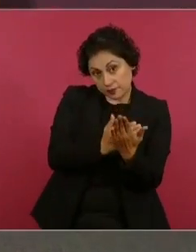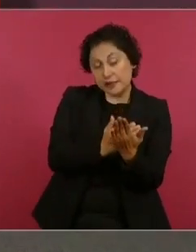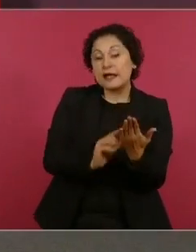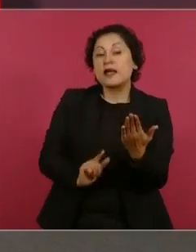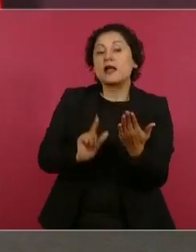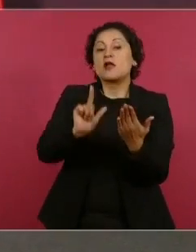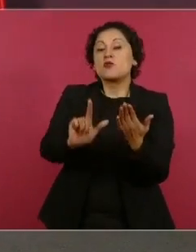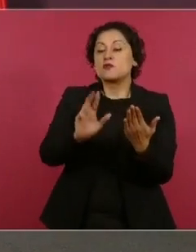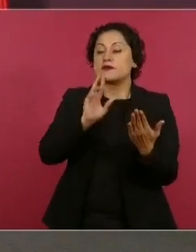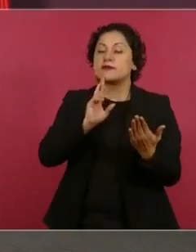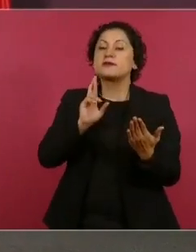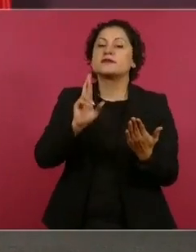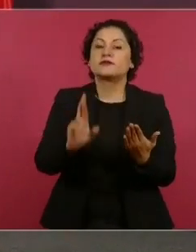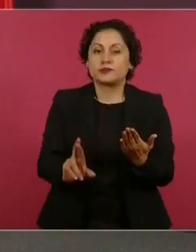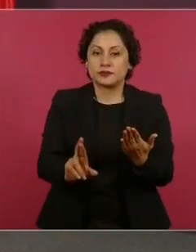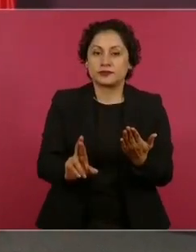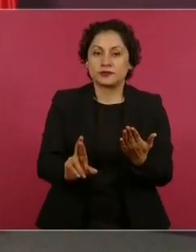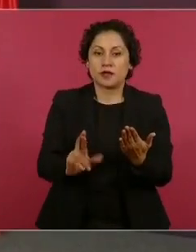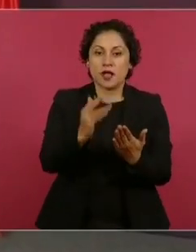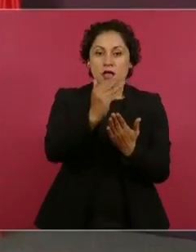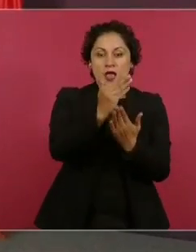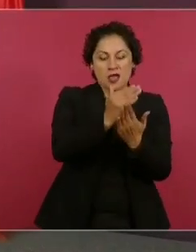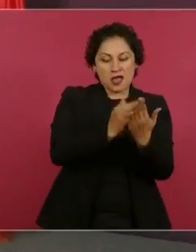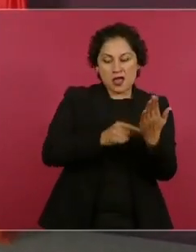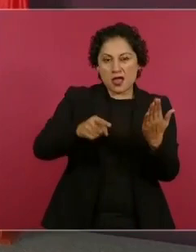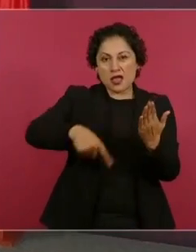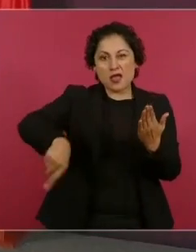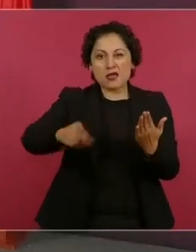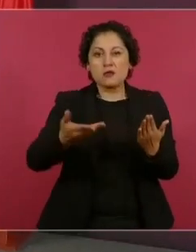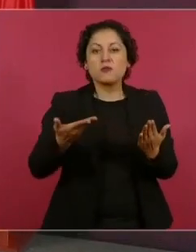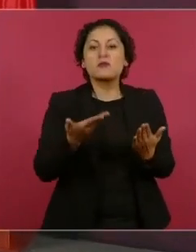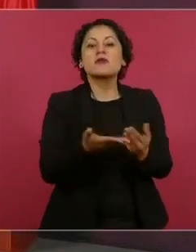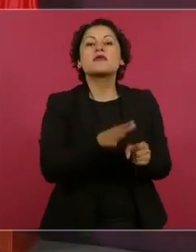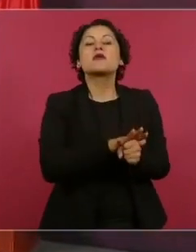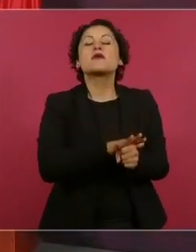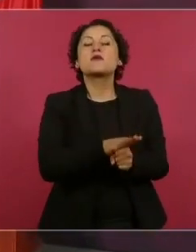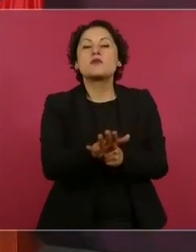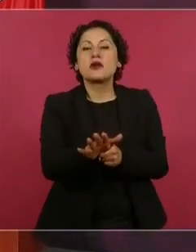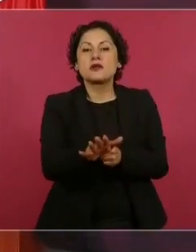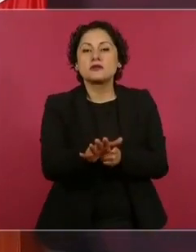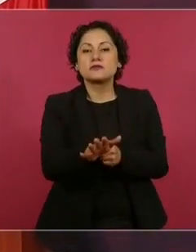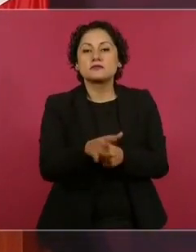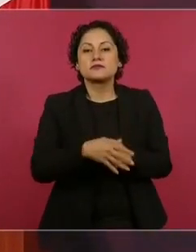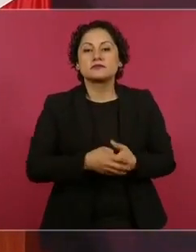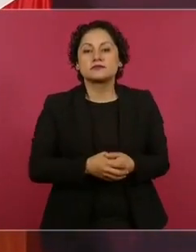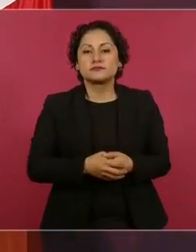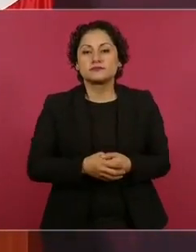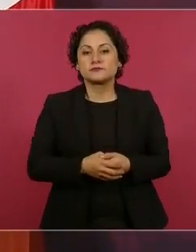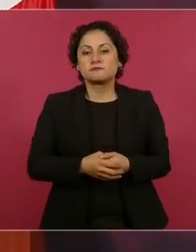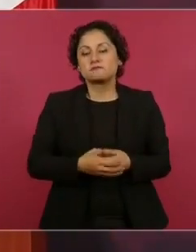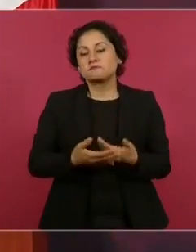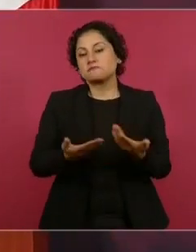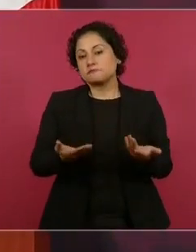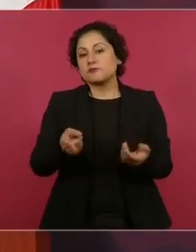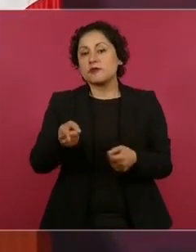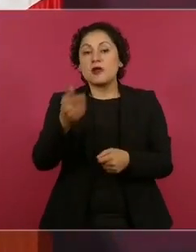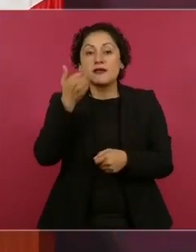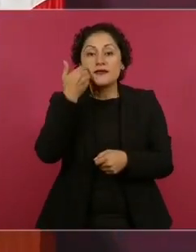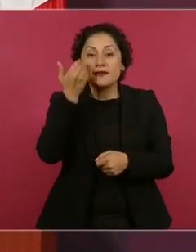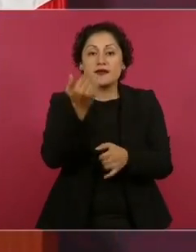básicamente estriba en solicitar información